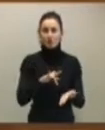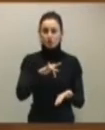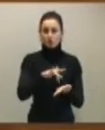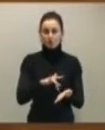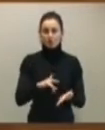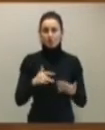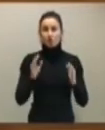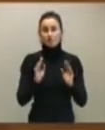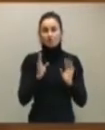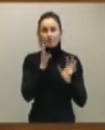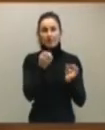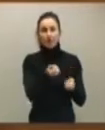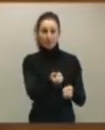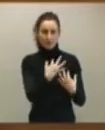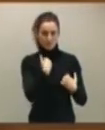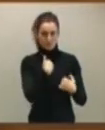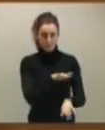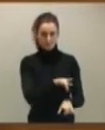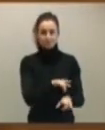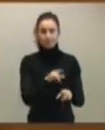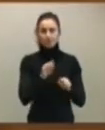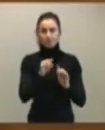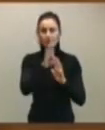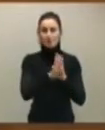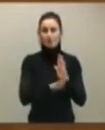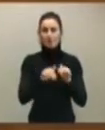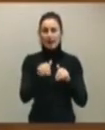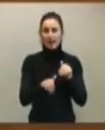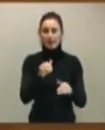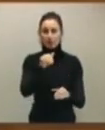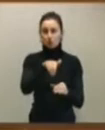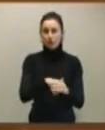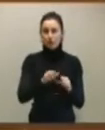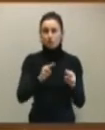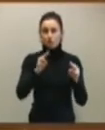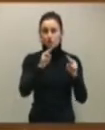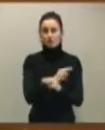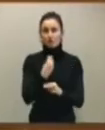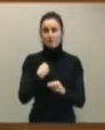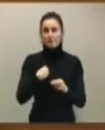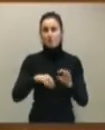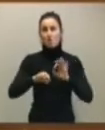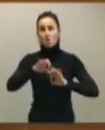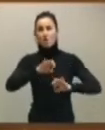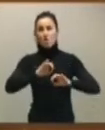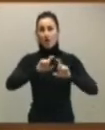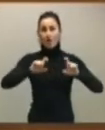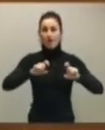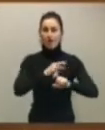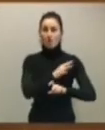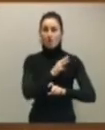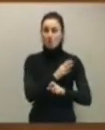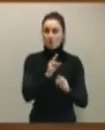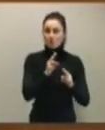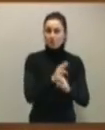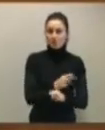programa electoral la supresión de este órgano, pero que lo llevaba aquí y que lo